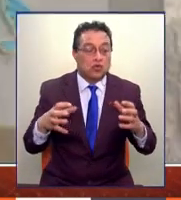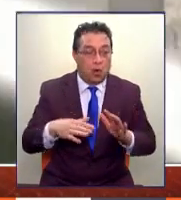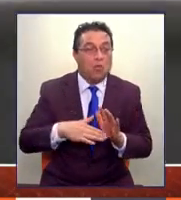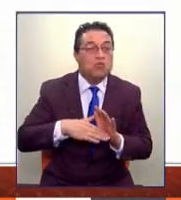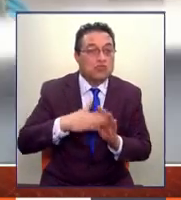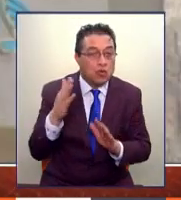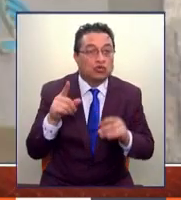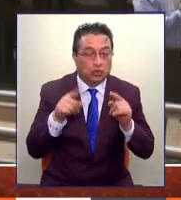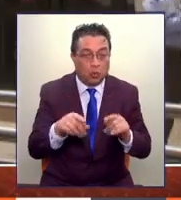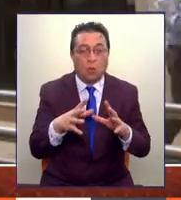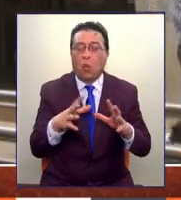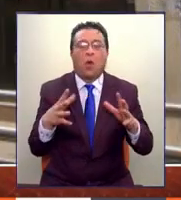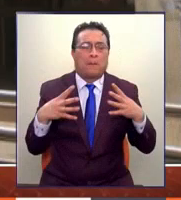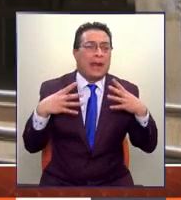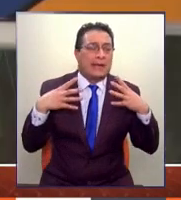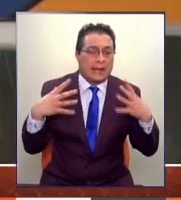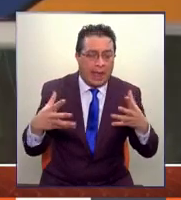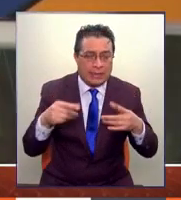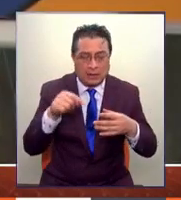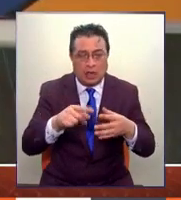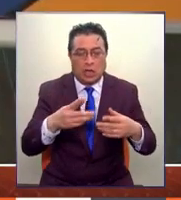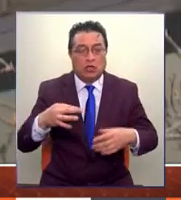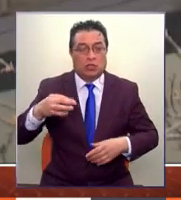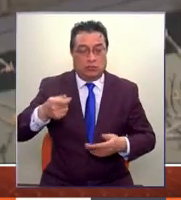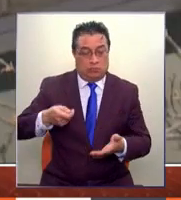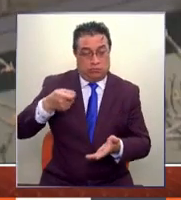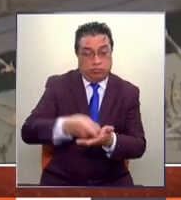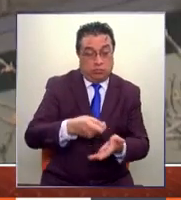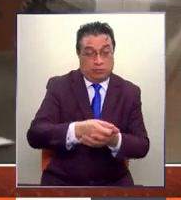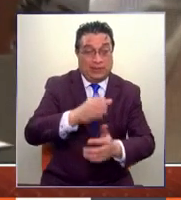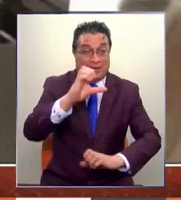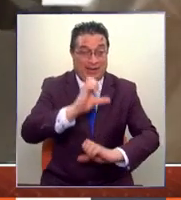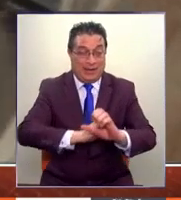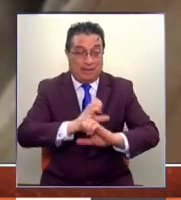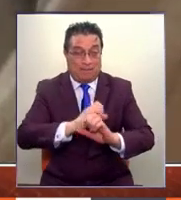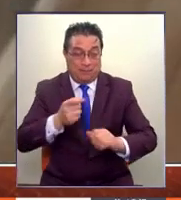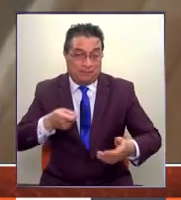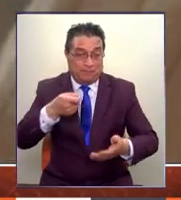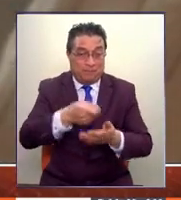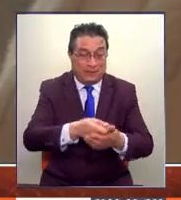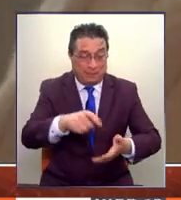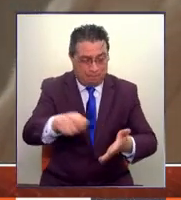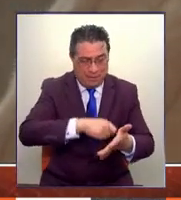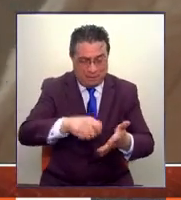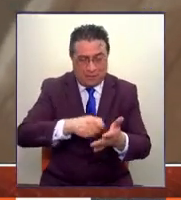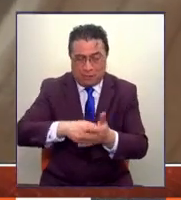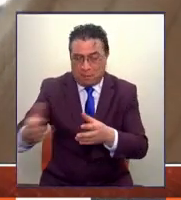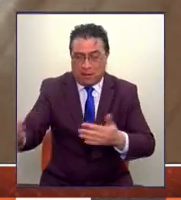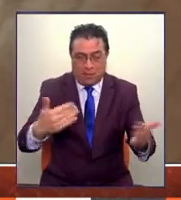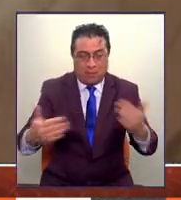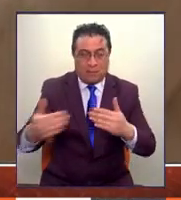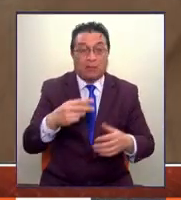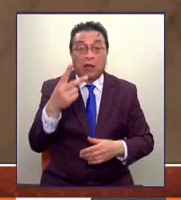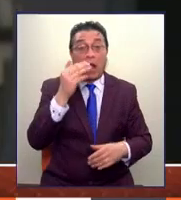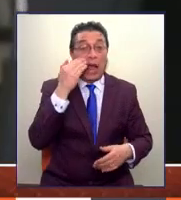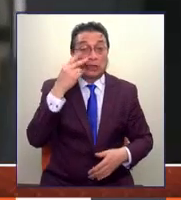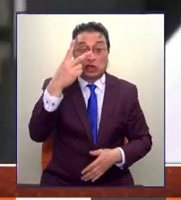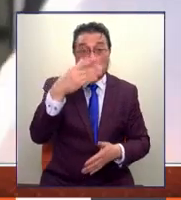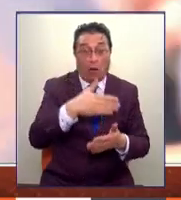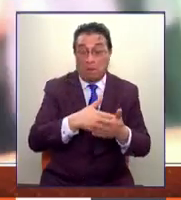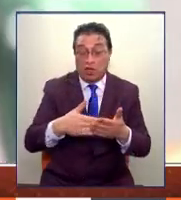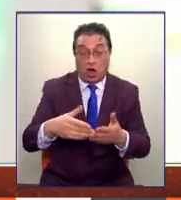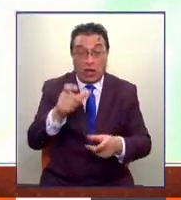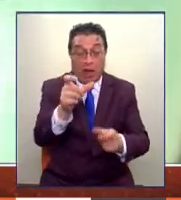paquete muy masivo de subsidios al empleo de forma tal de recuperar esos casi 2 millones de empleos que hoy día